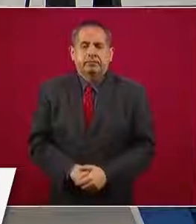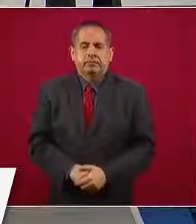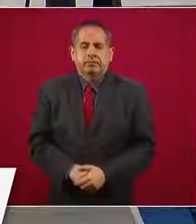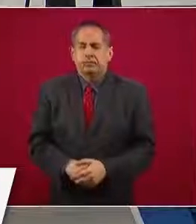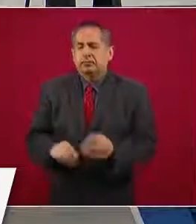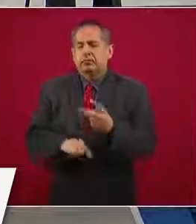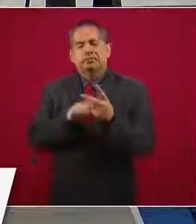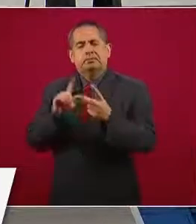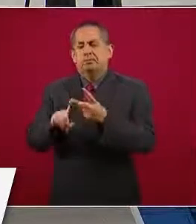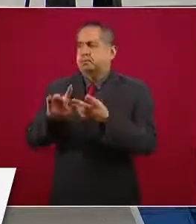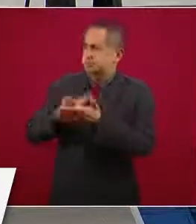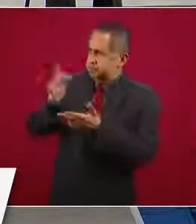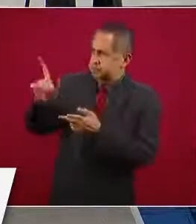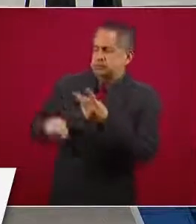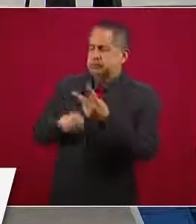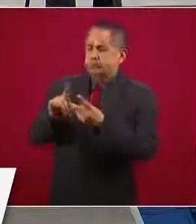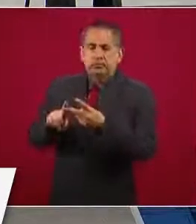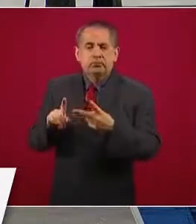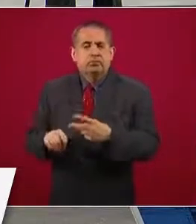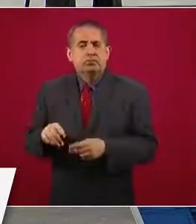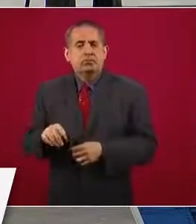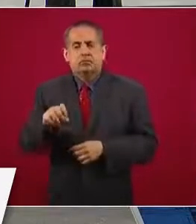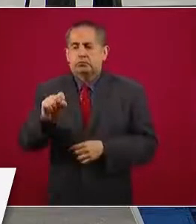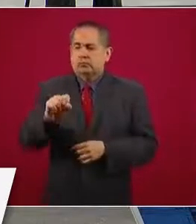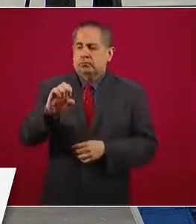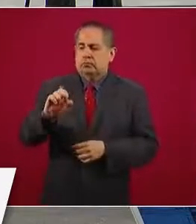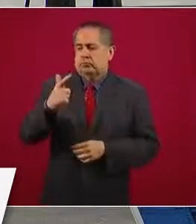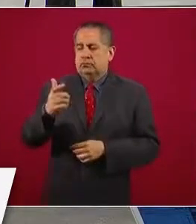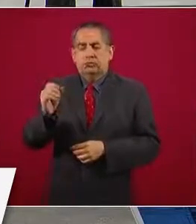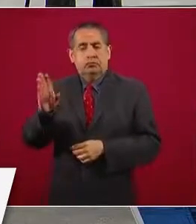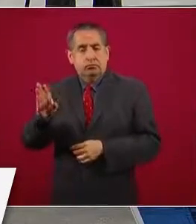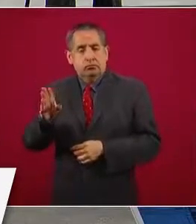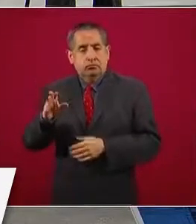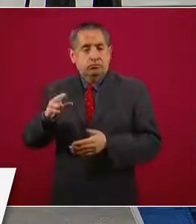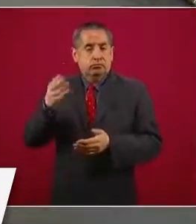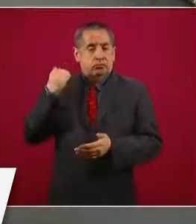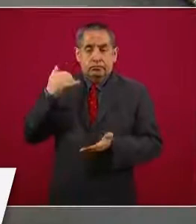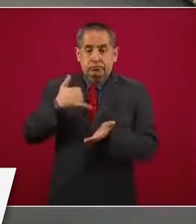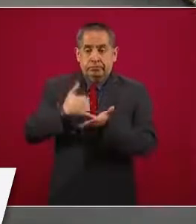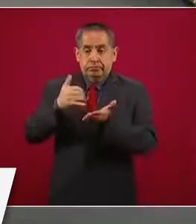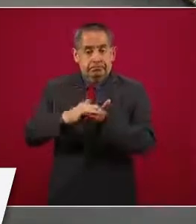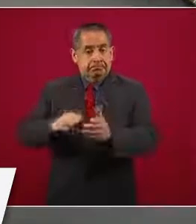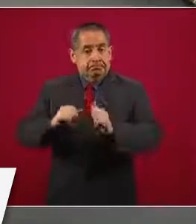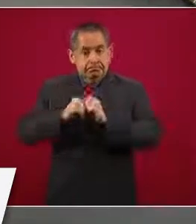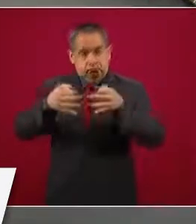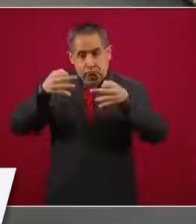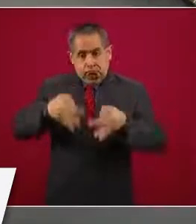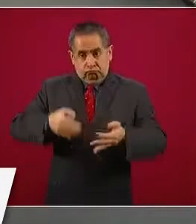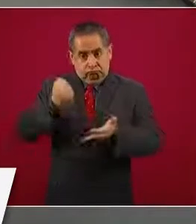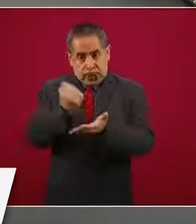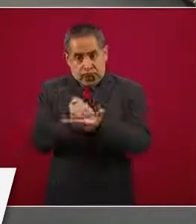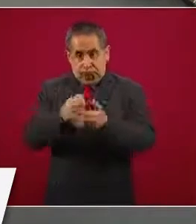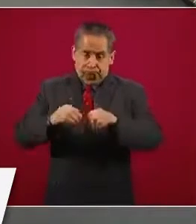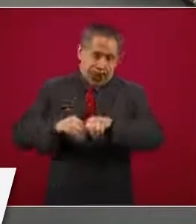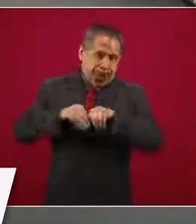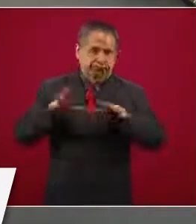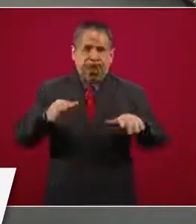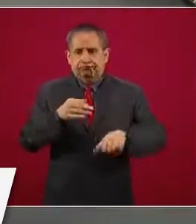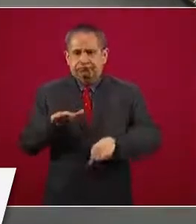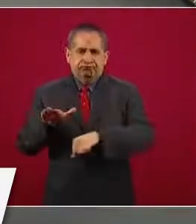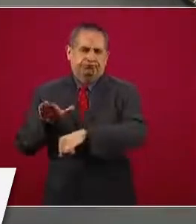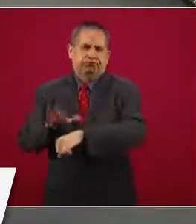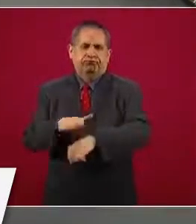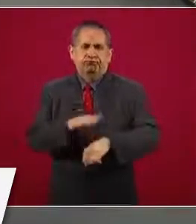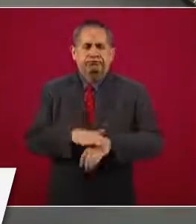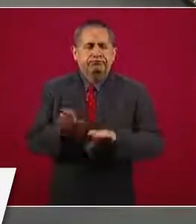En otro tema, la Secretaría de Gobernación emitió un comunicado oficial advirtiendo de